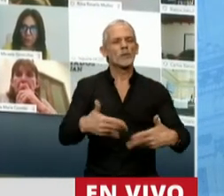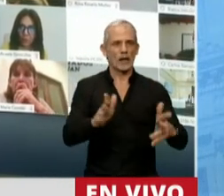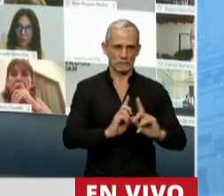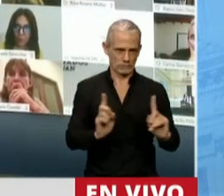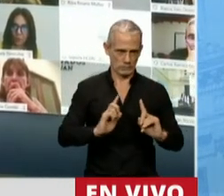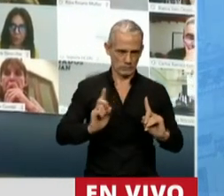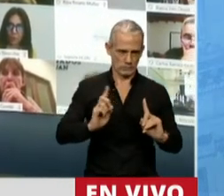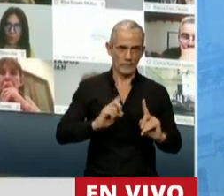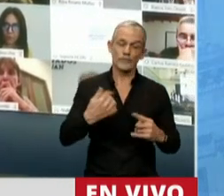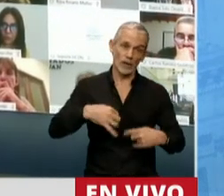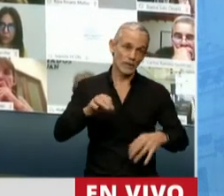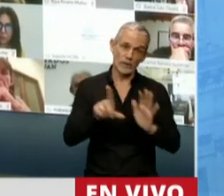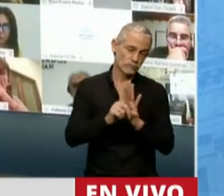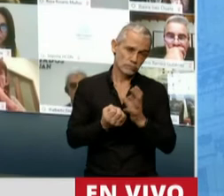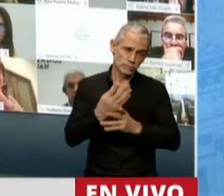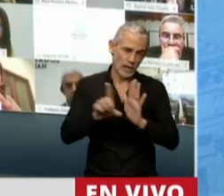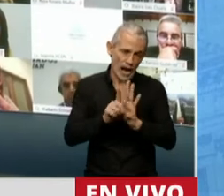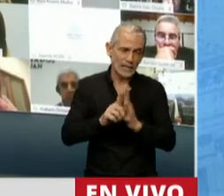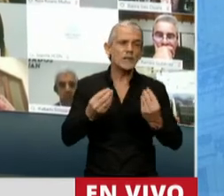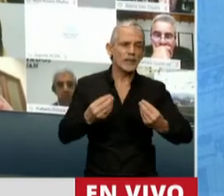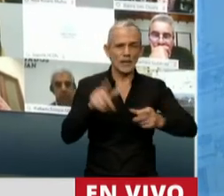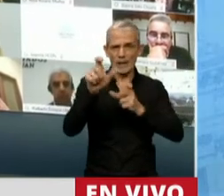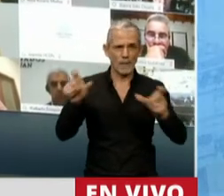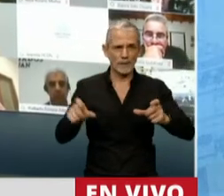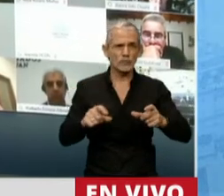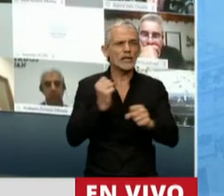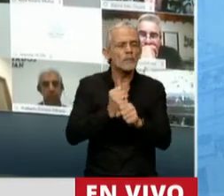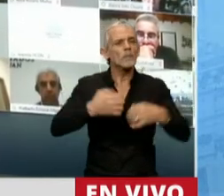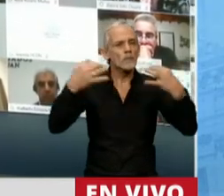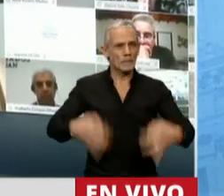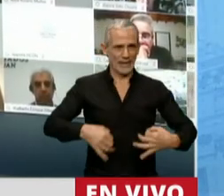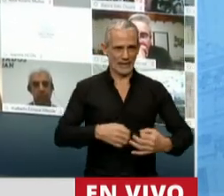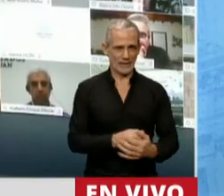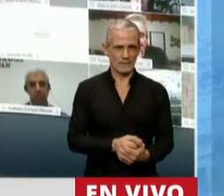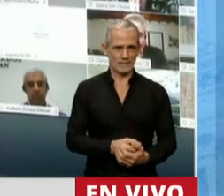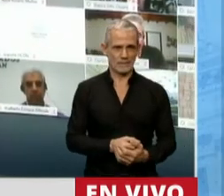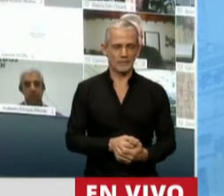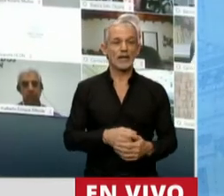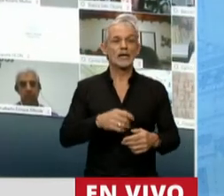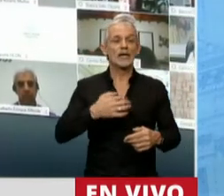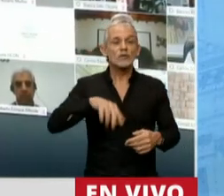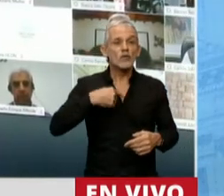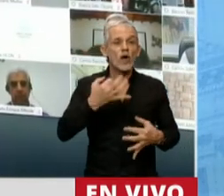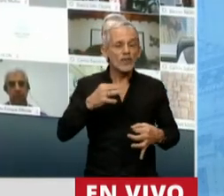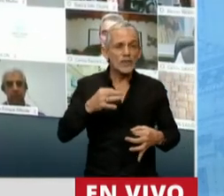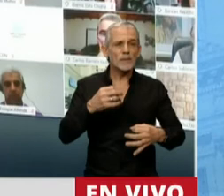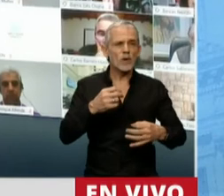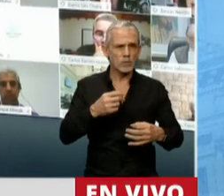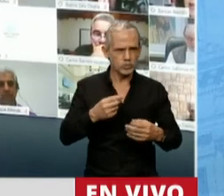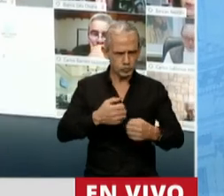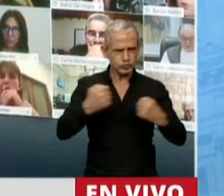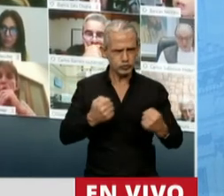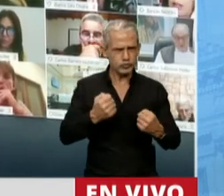Tenemos que legislar para los que hacen las cosas bien. Tenemos que legislar para los que le están poniendo el pecho.